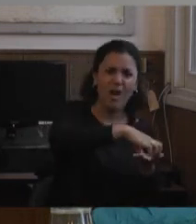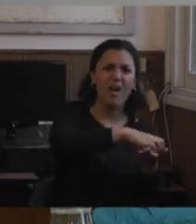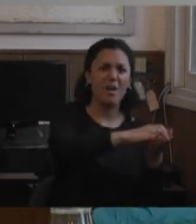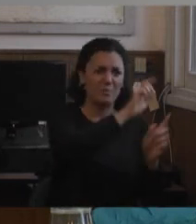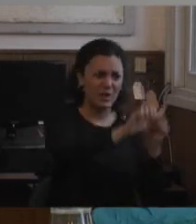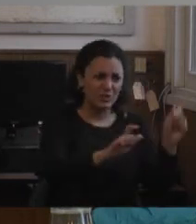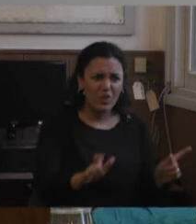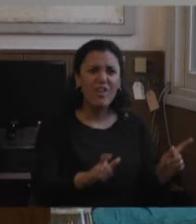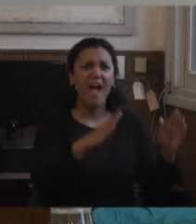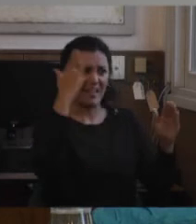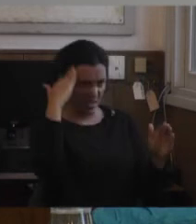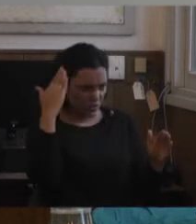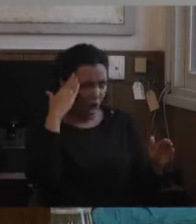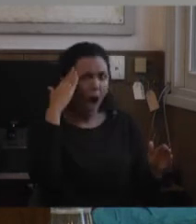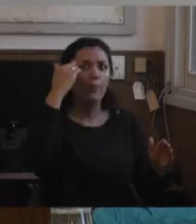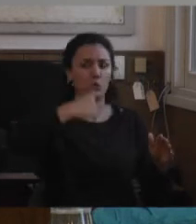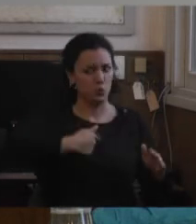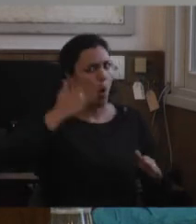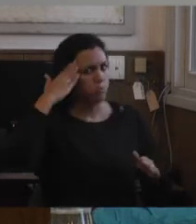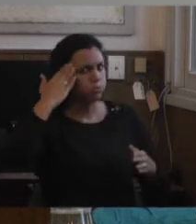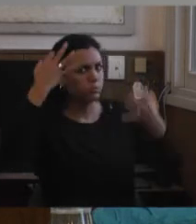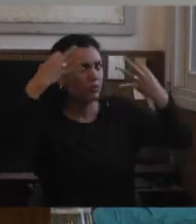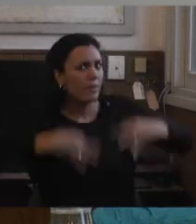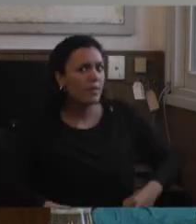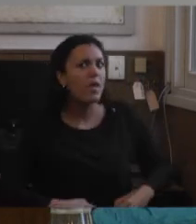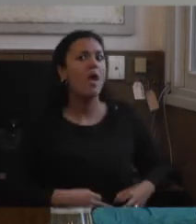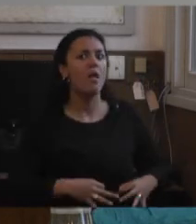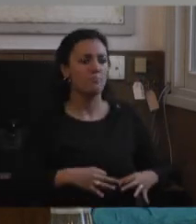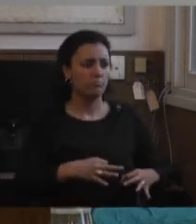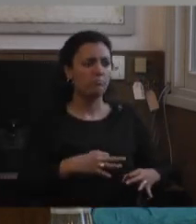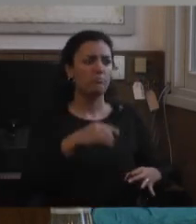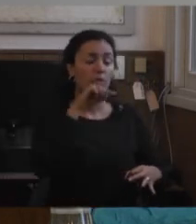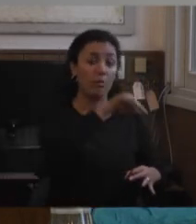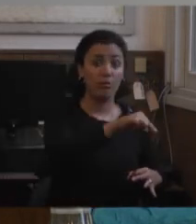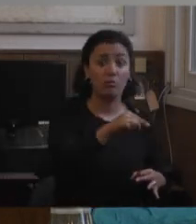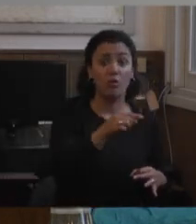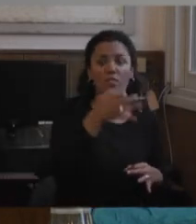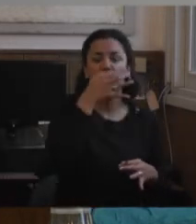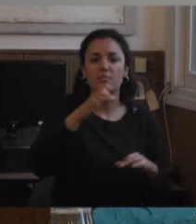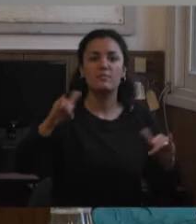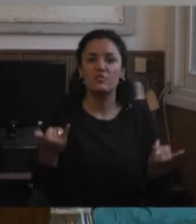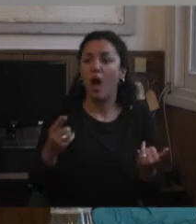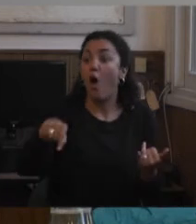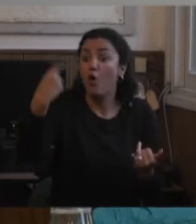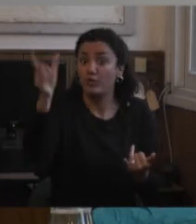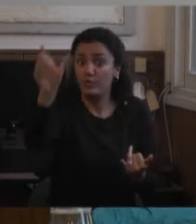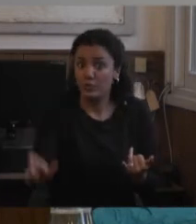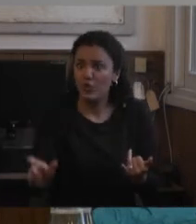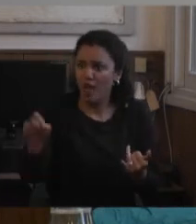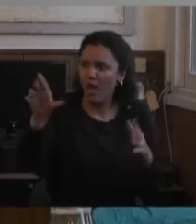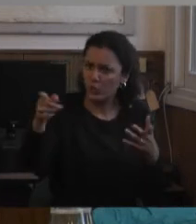discapacidad es que nos atribuimos un saber y un espacio que nos corresponde y casi que si alguien quiere tiene que pedir permiso.